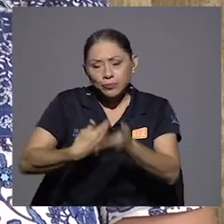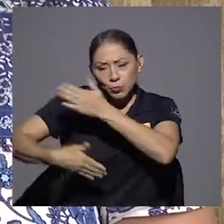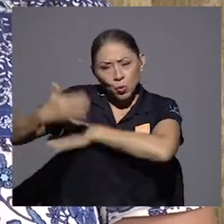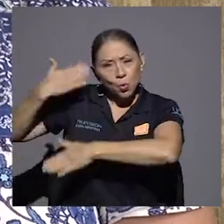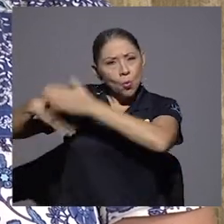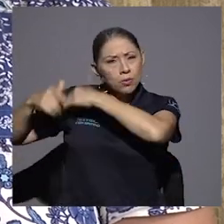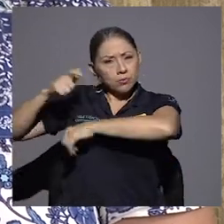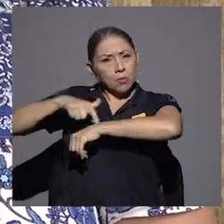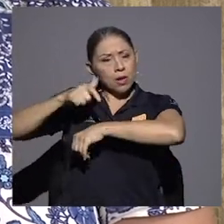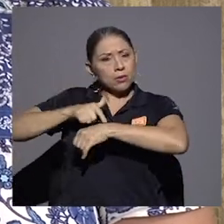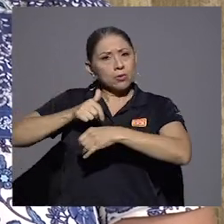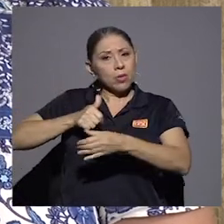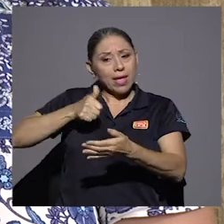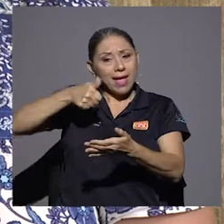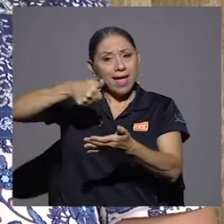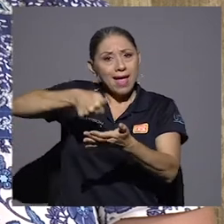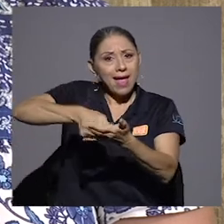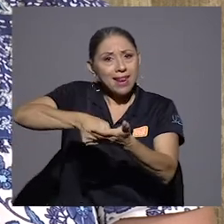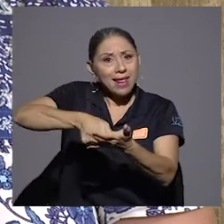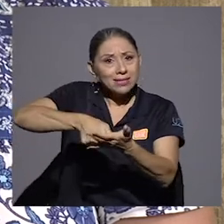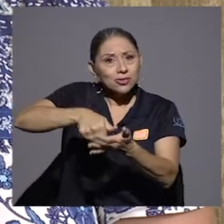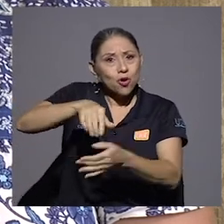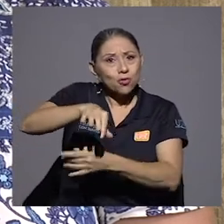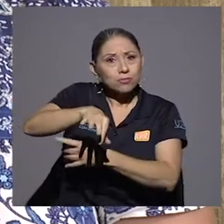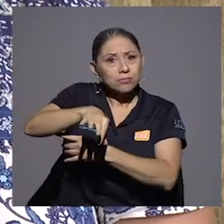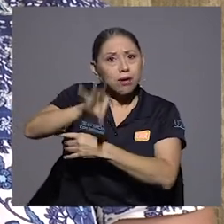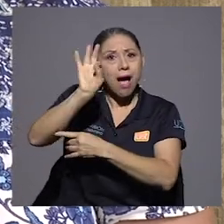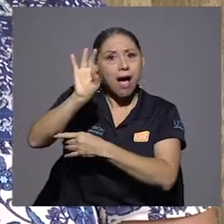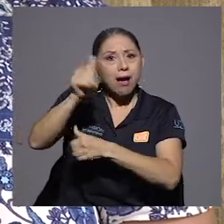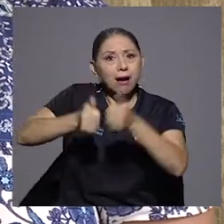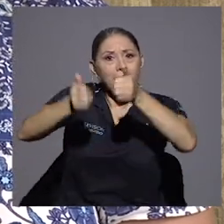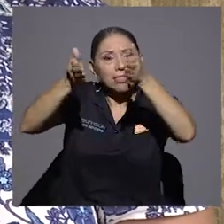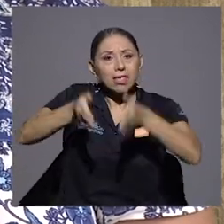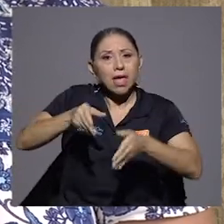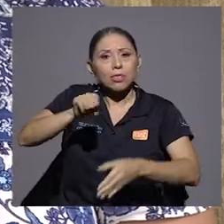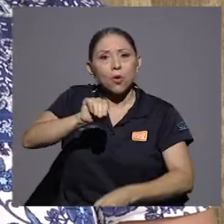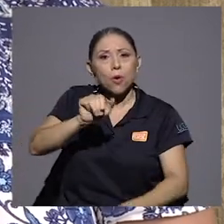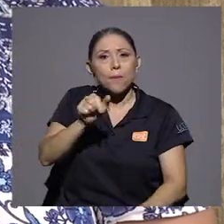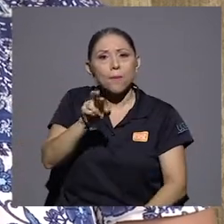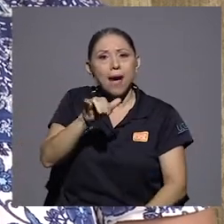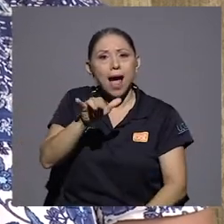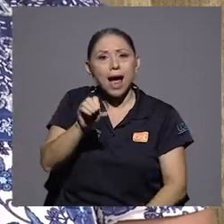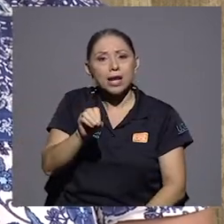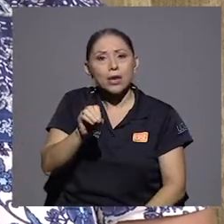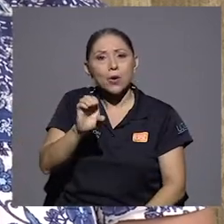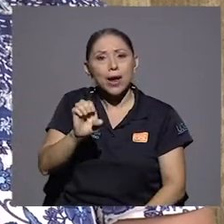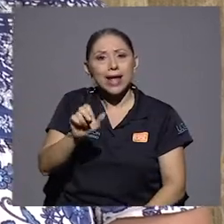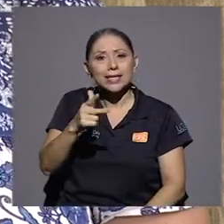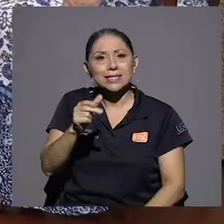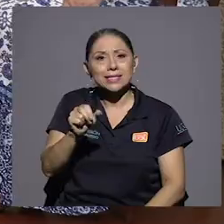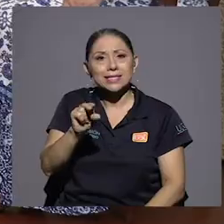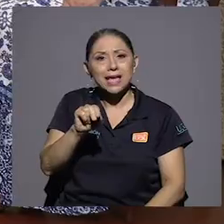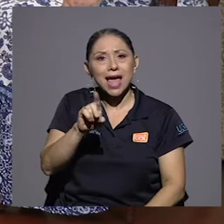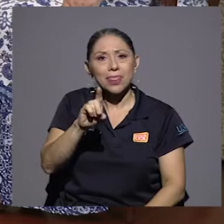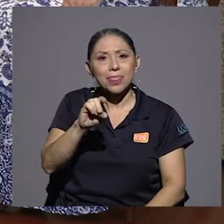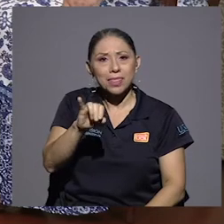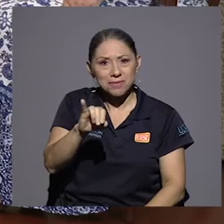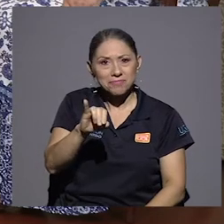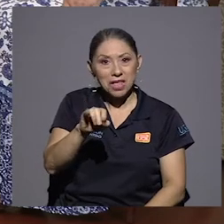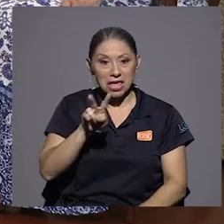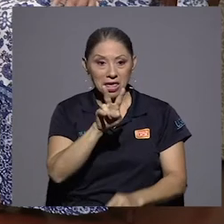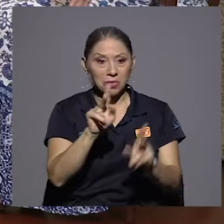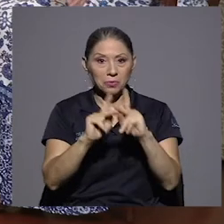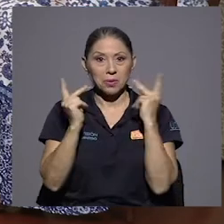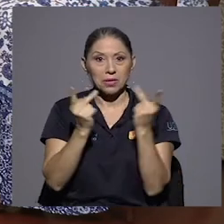elección en que se decidió que el candidato iba a ser Mario Chandi, que se unía a unificación con la unión nacional. Y